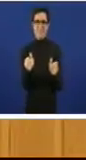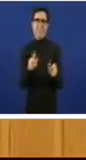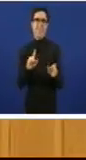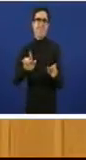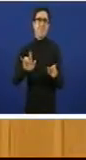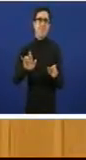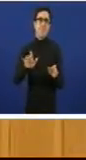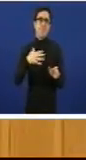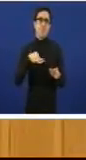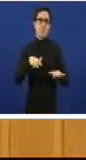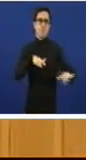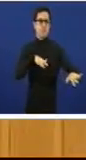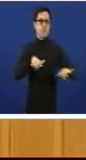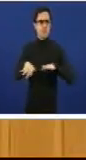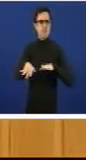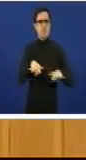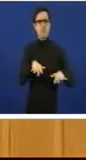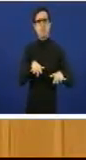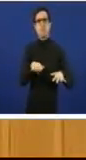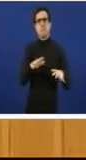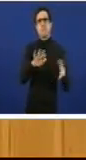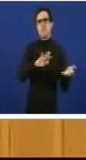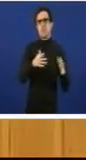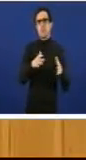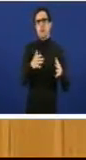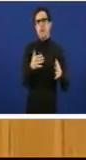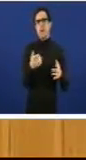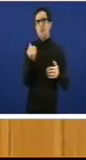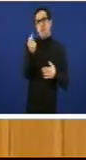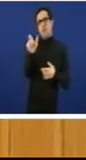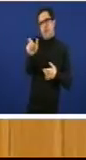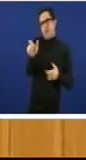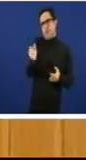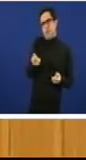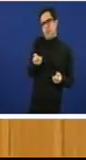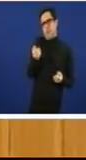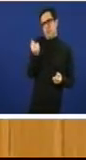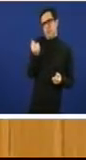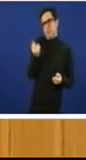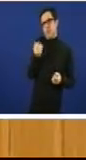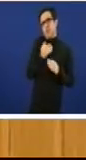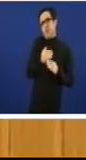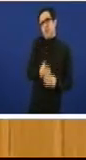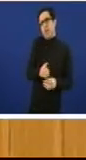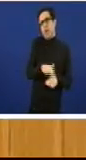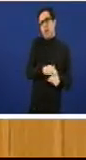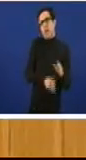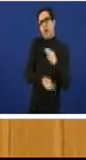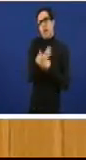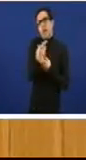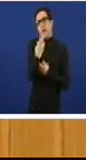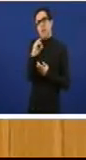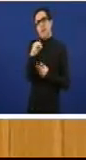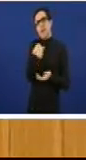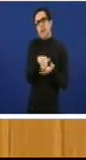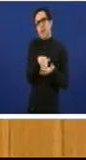unha partida insente e unha capacidade suficiente para serar aproximadamente 20.000 empregos 20